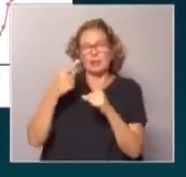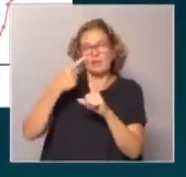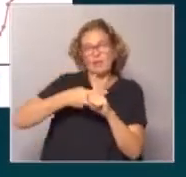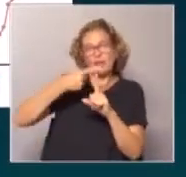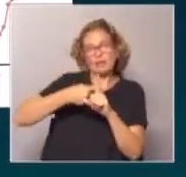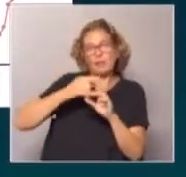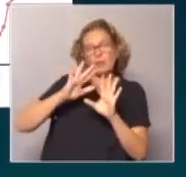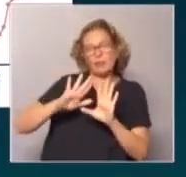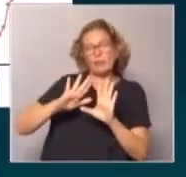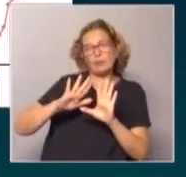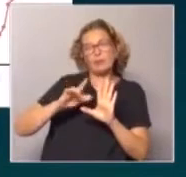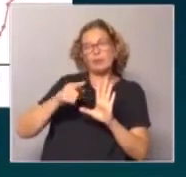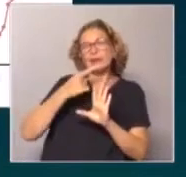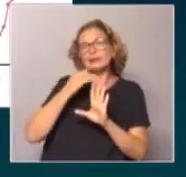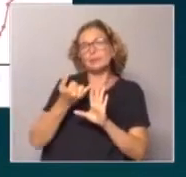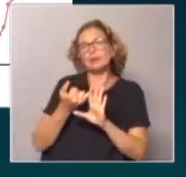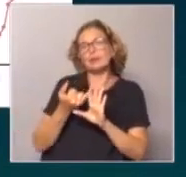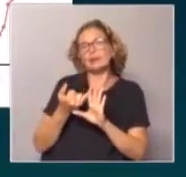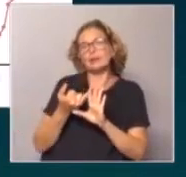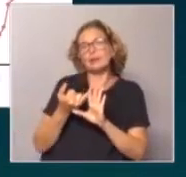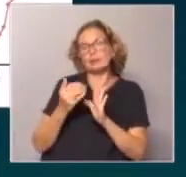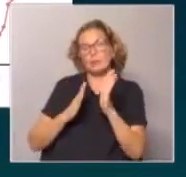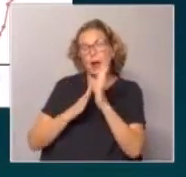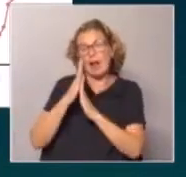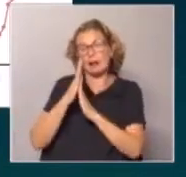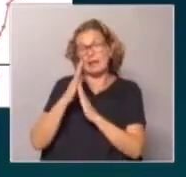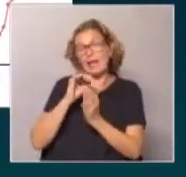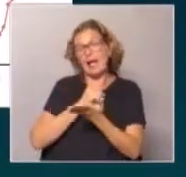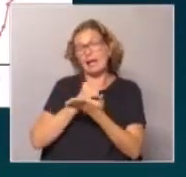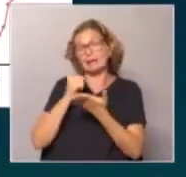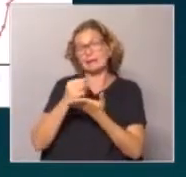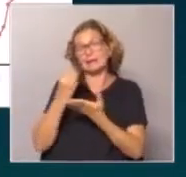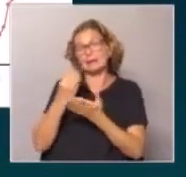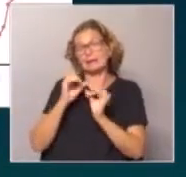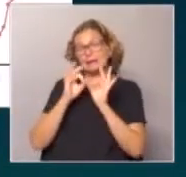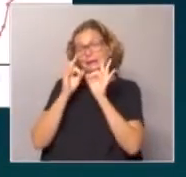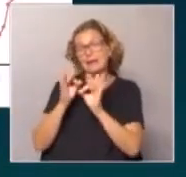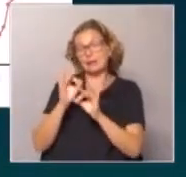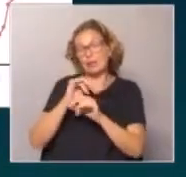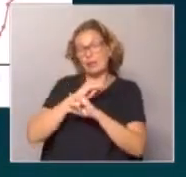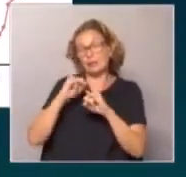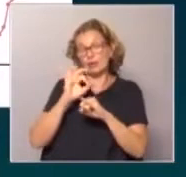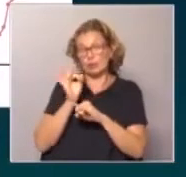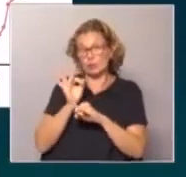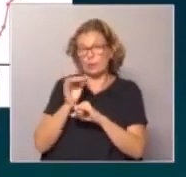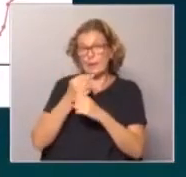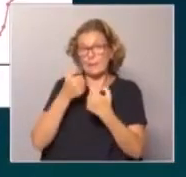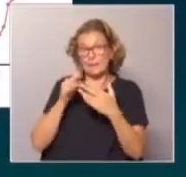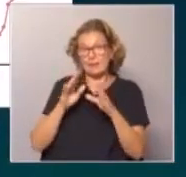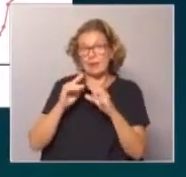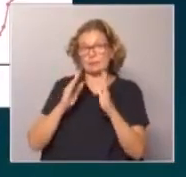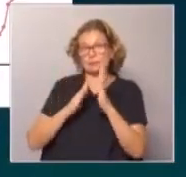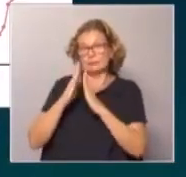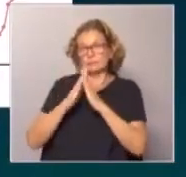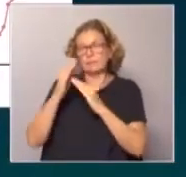pasaron y la movilidad estaba relativamente alta. Hasta que, llegando a fines de octubre, comienza de vuelta a